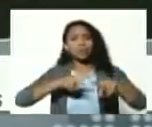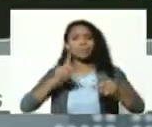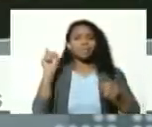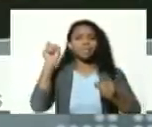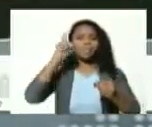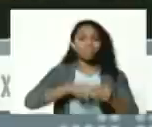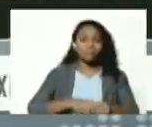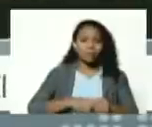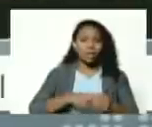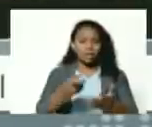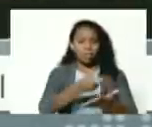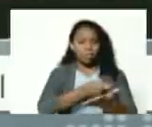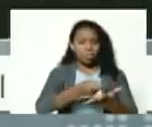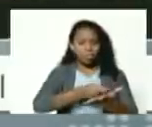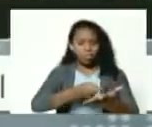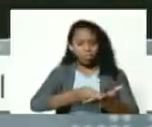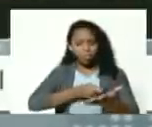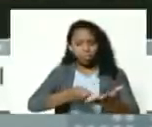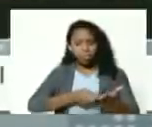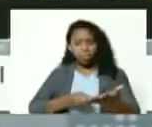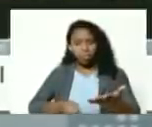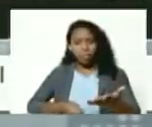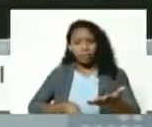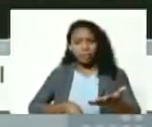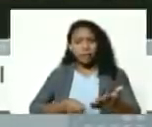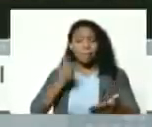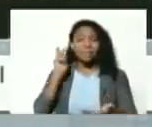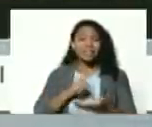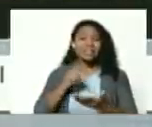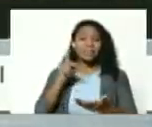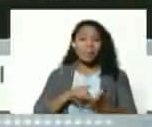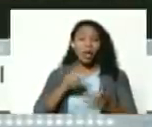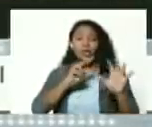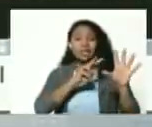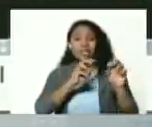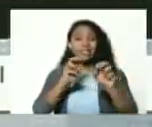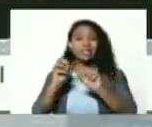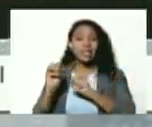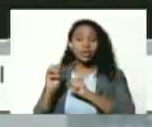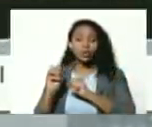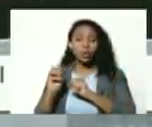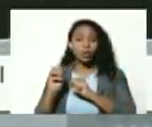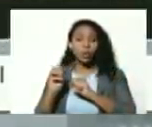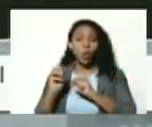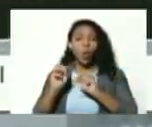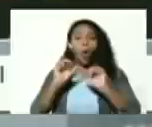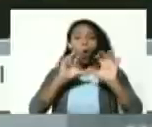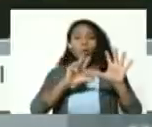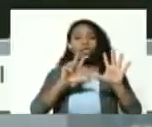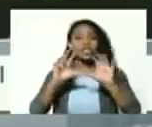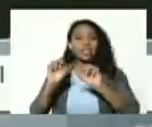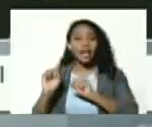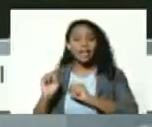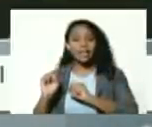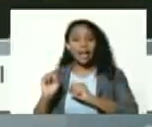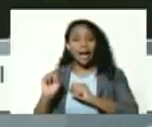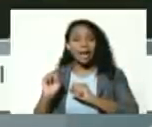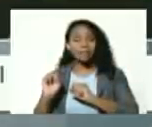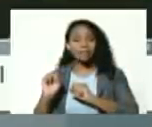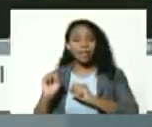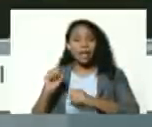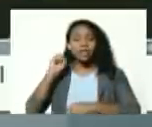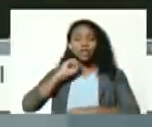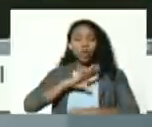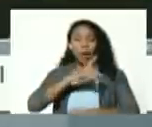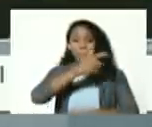y escritas han participado 780 historiadores